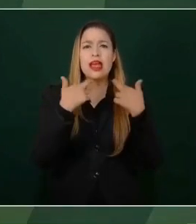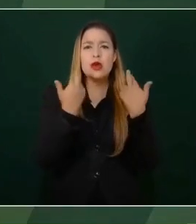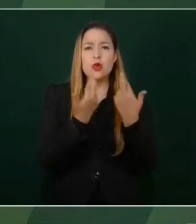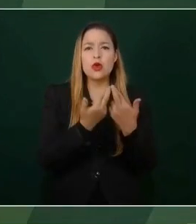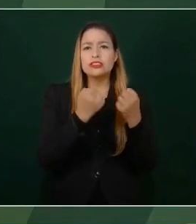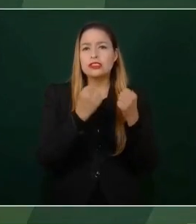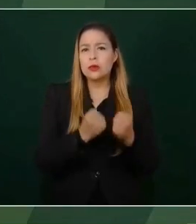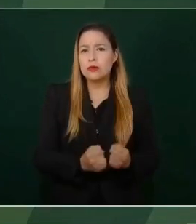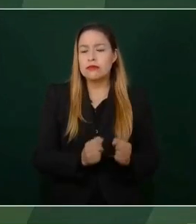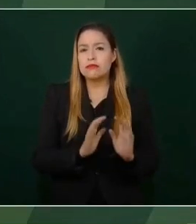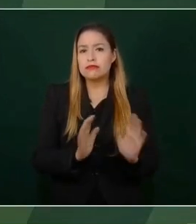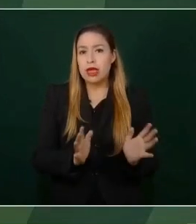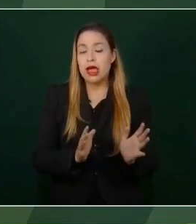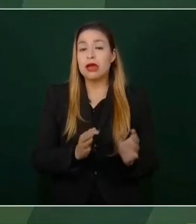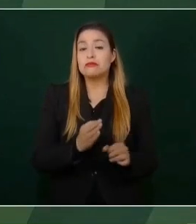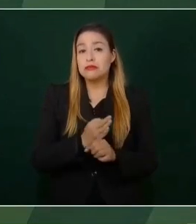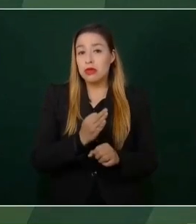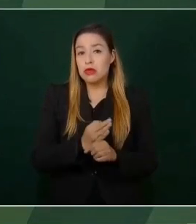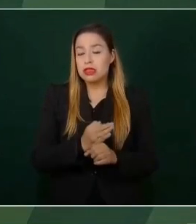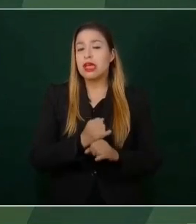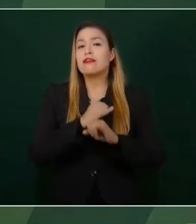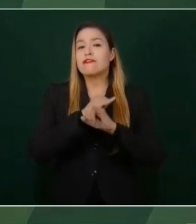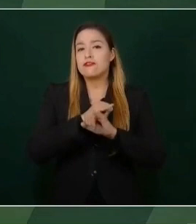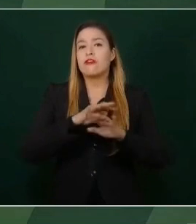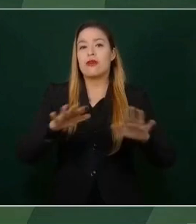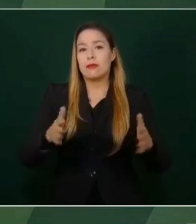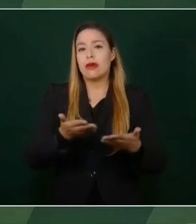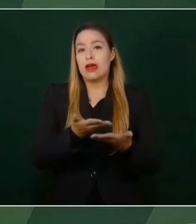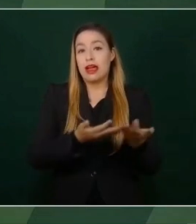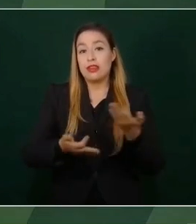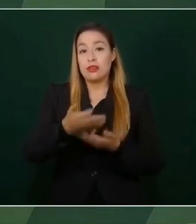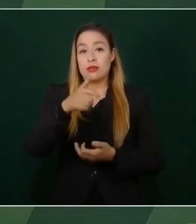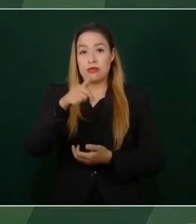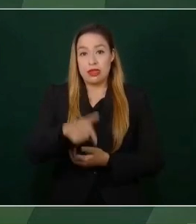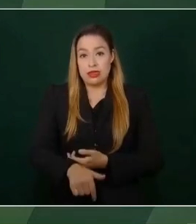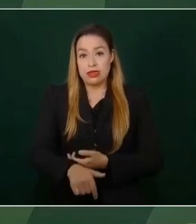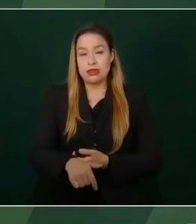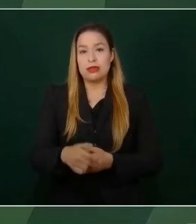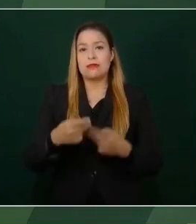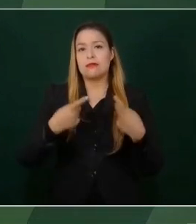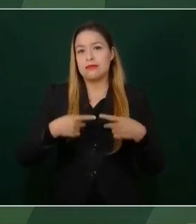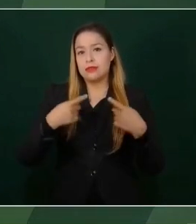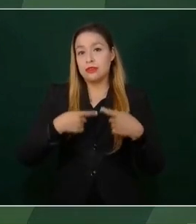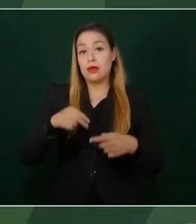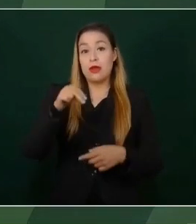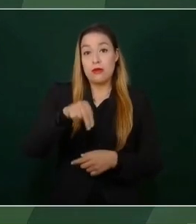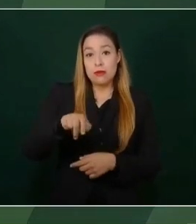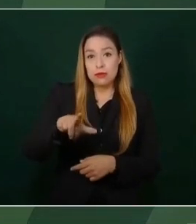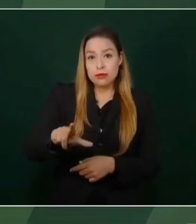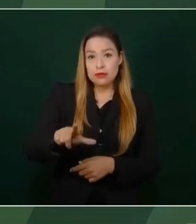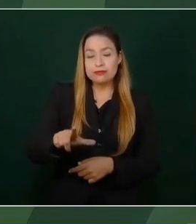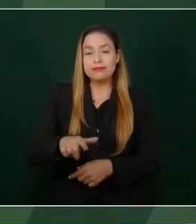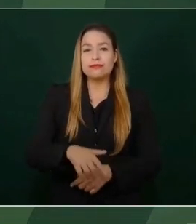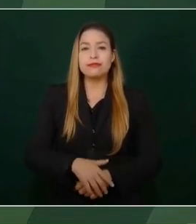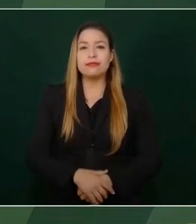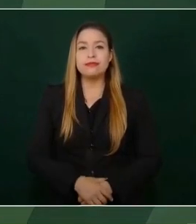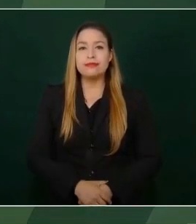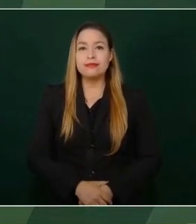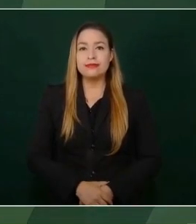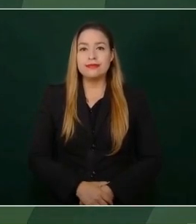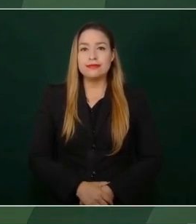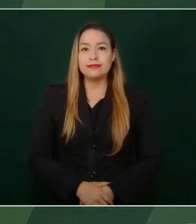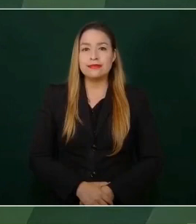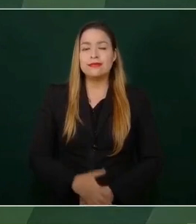vamos a informar al pueblo de Nuevo León sobre la